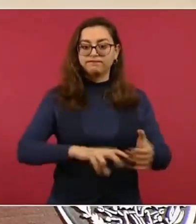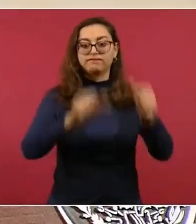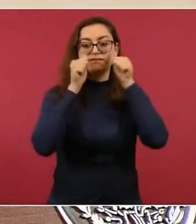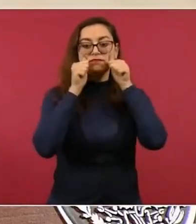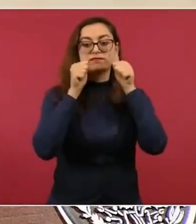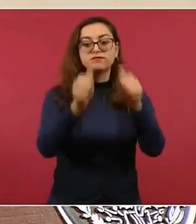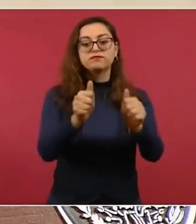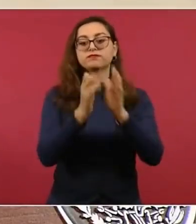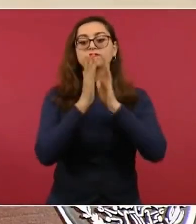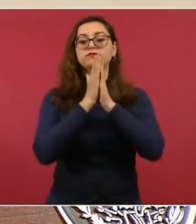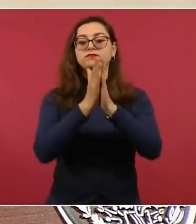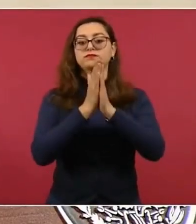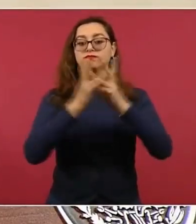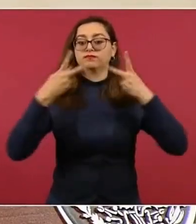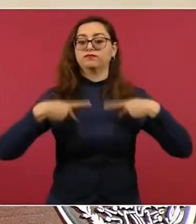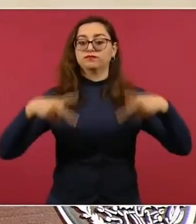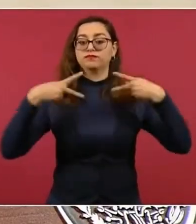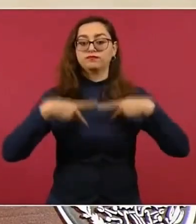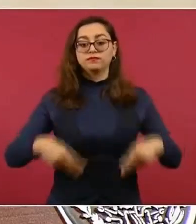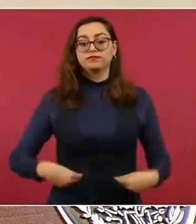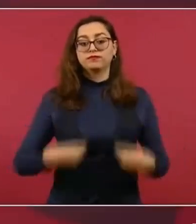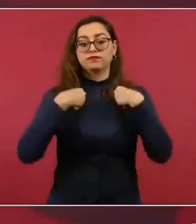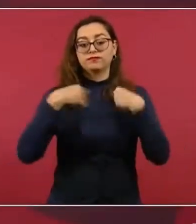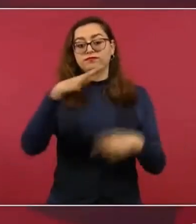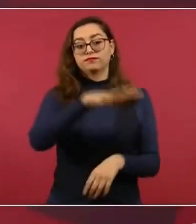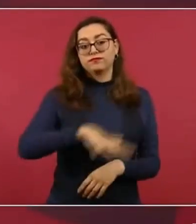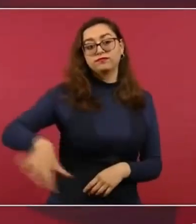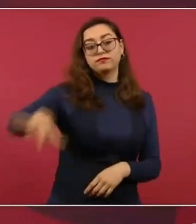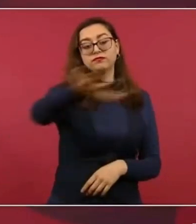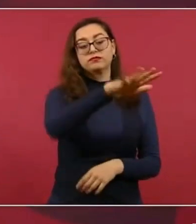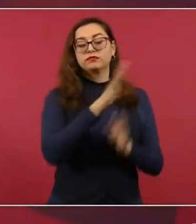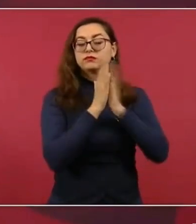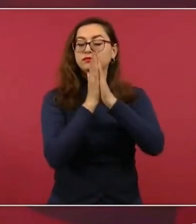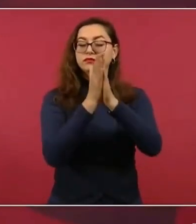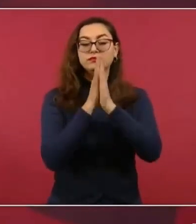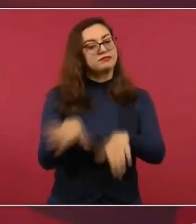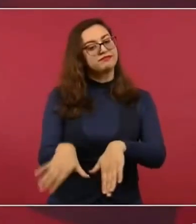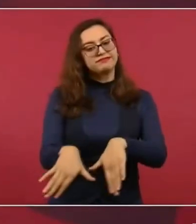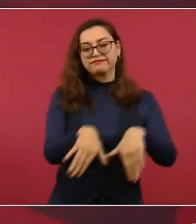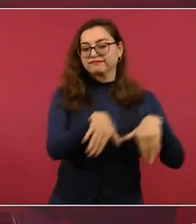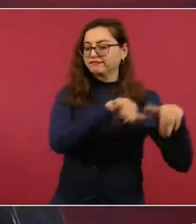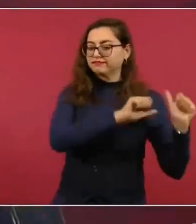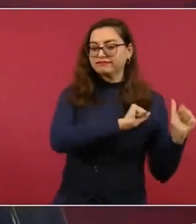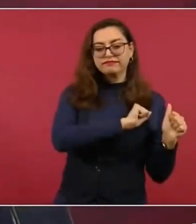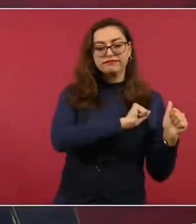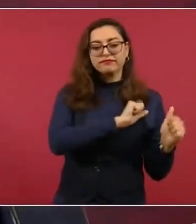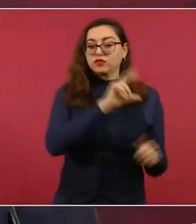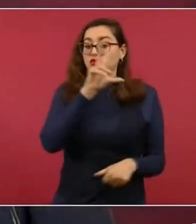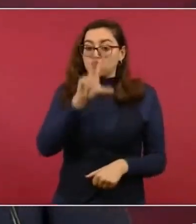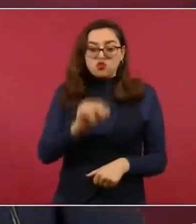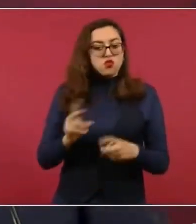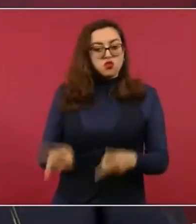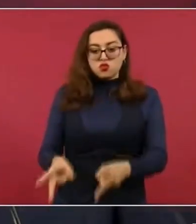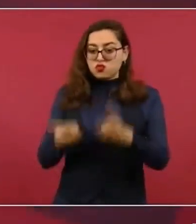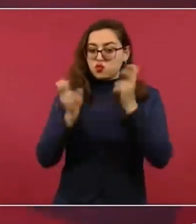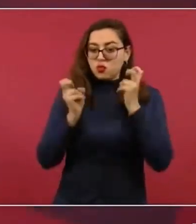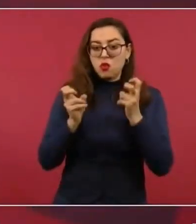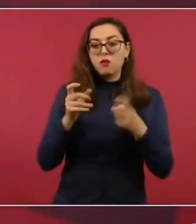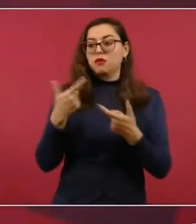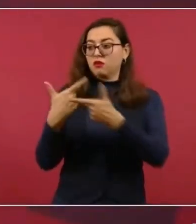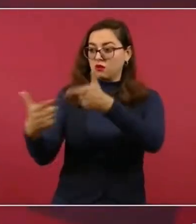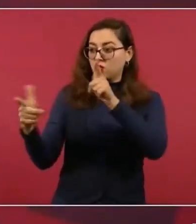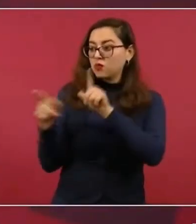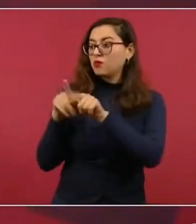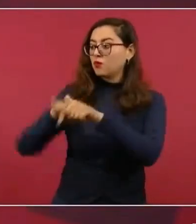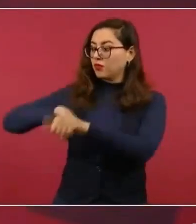llamado a la gente para que no se involucre, que no respalde